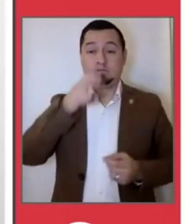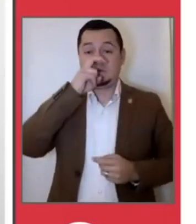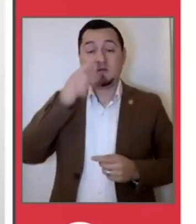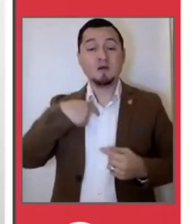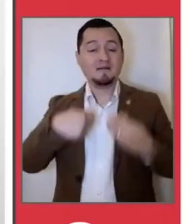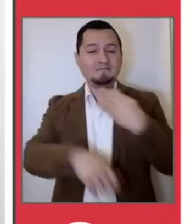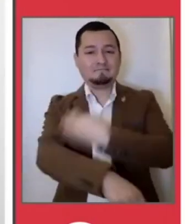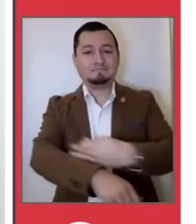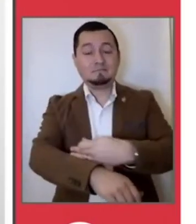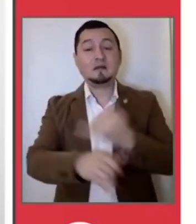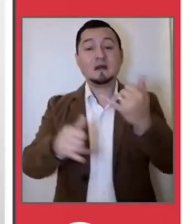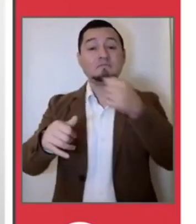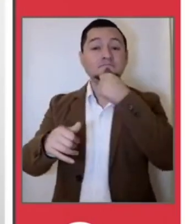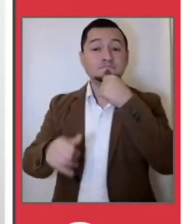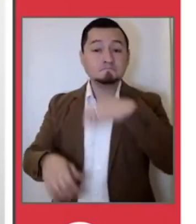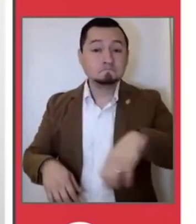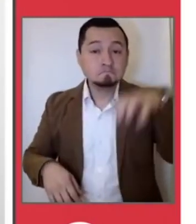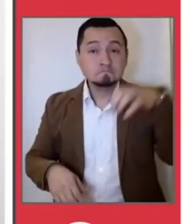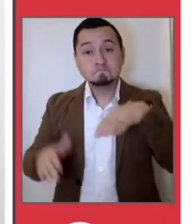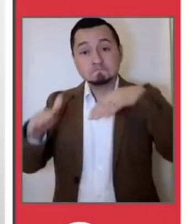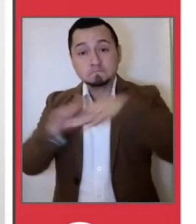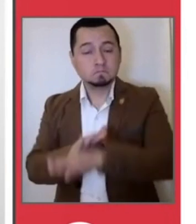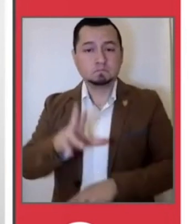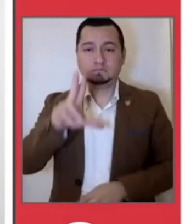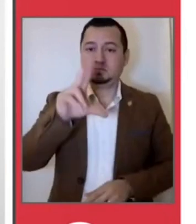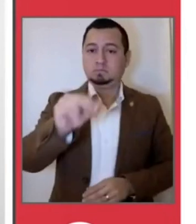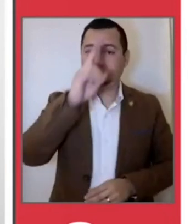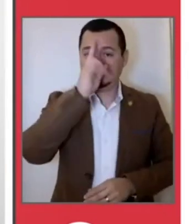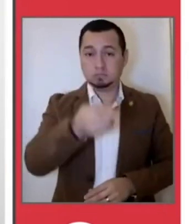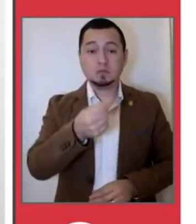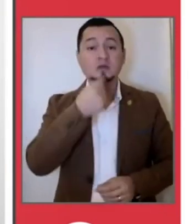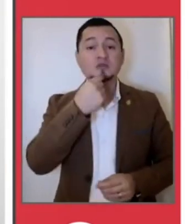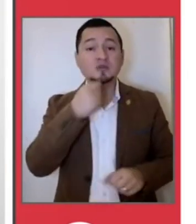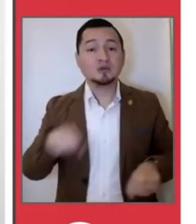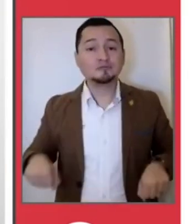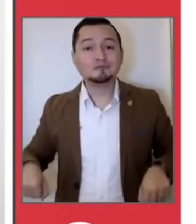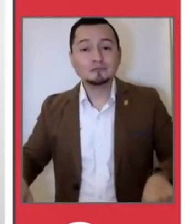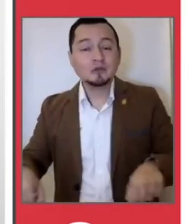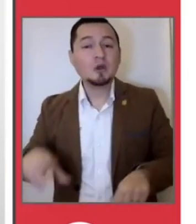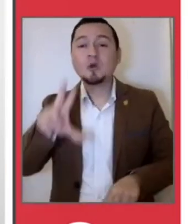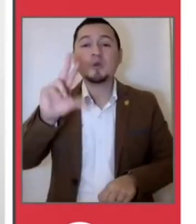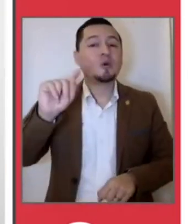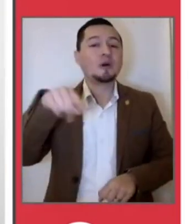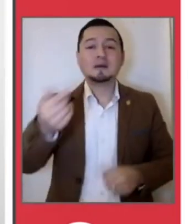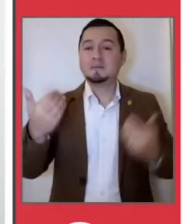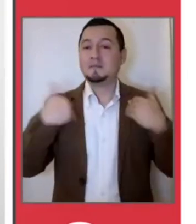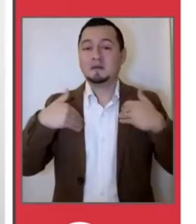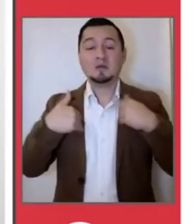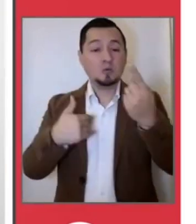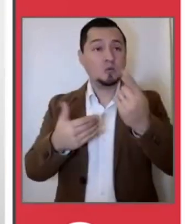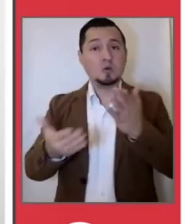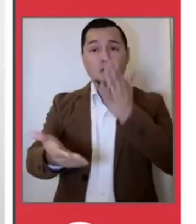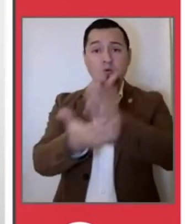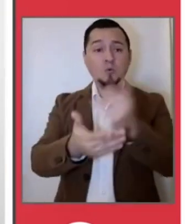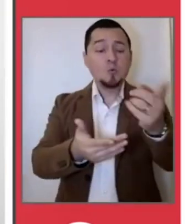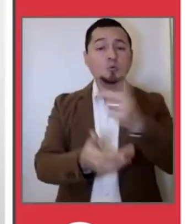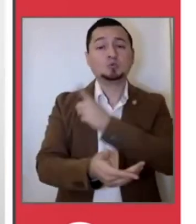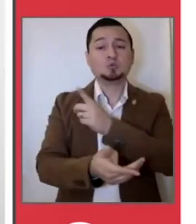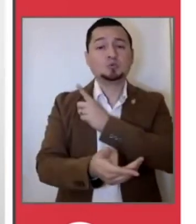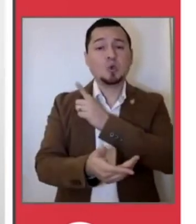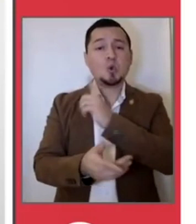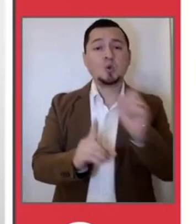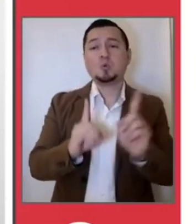pueden ir adultos mayores, no pueden ir tampoco menores acompañando. No es paseo. Si vas a comprar una tienda de autoservicio